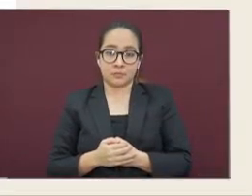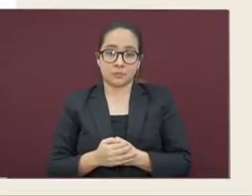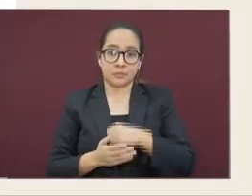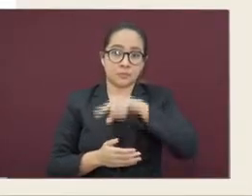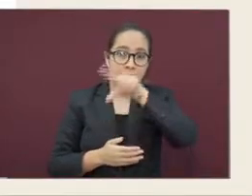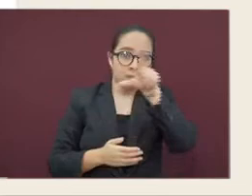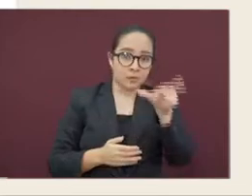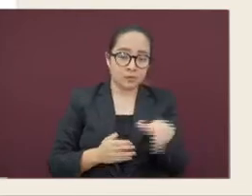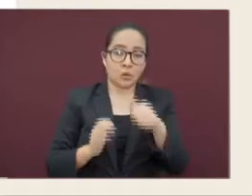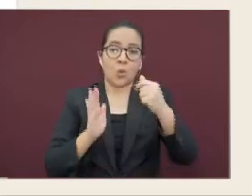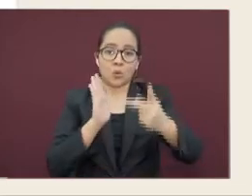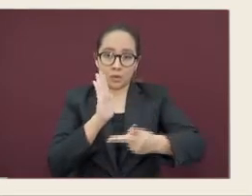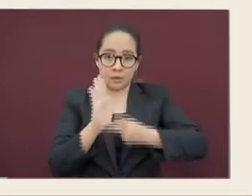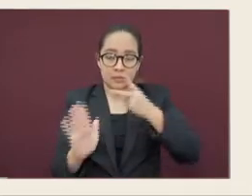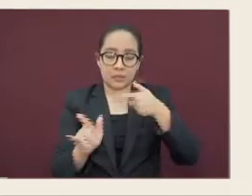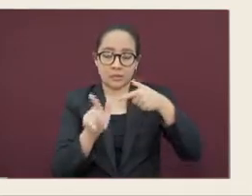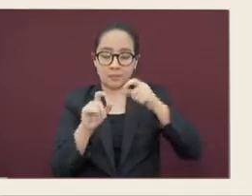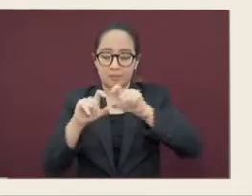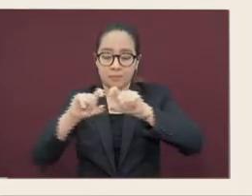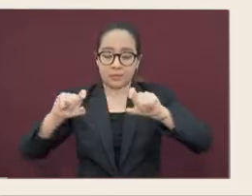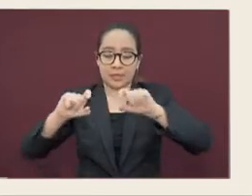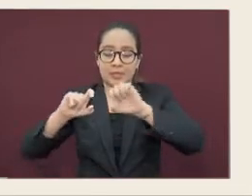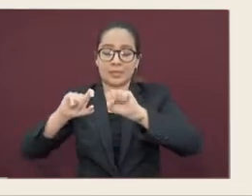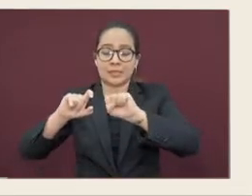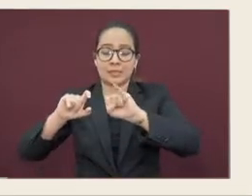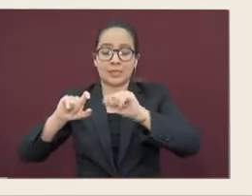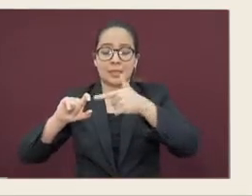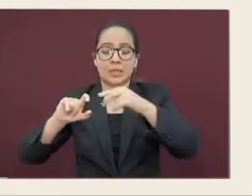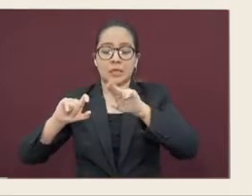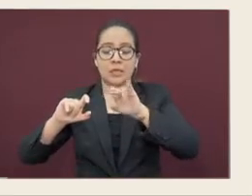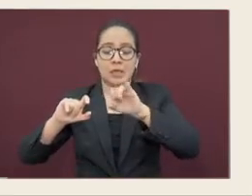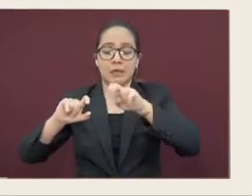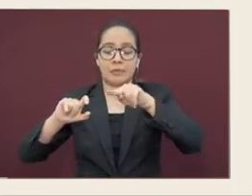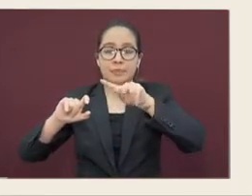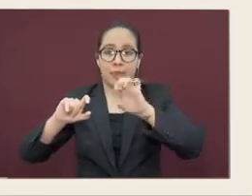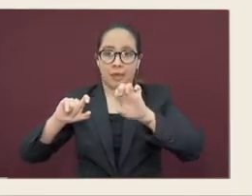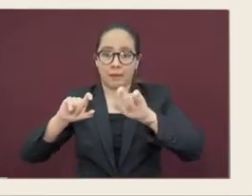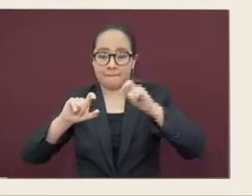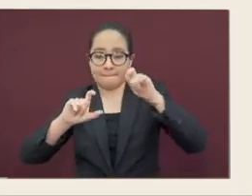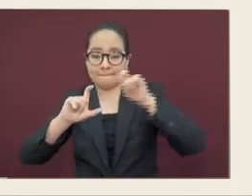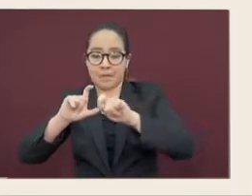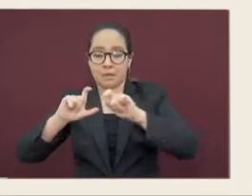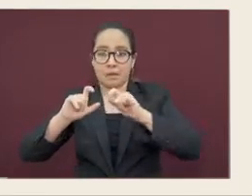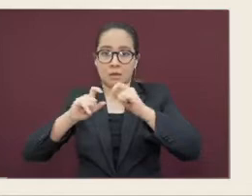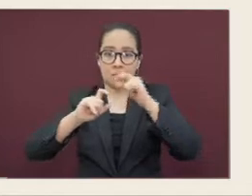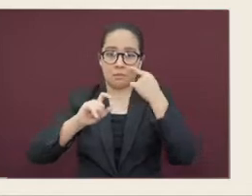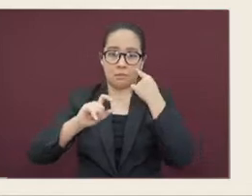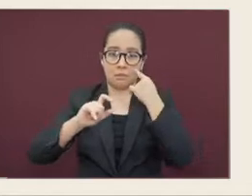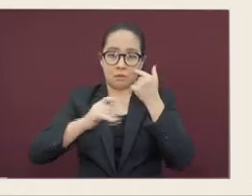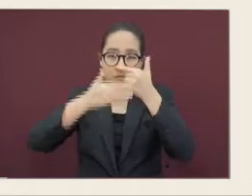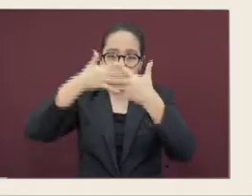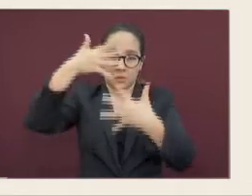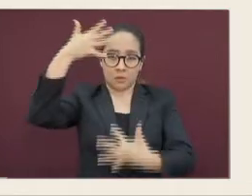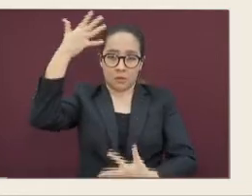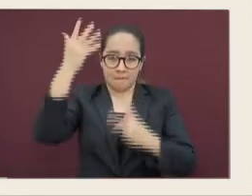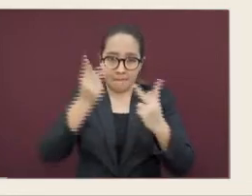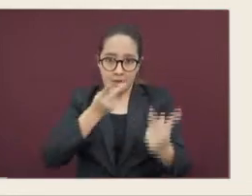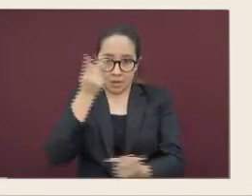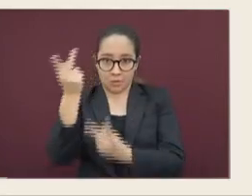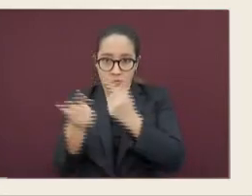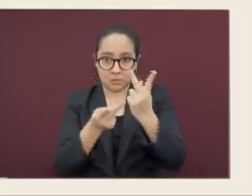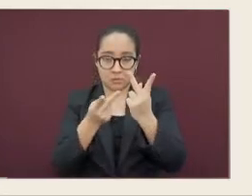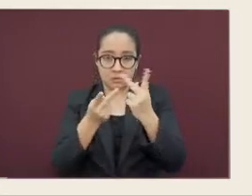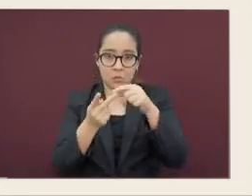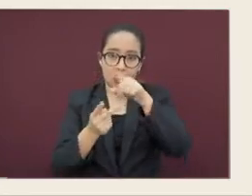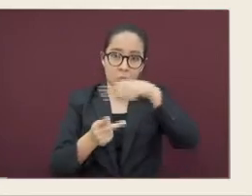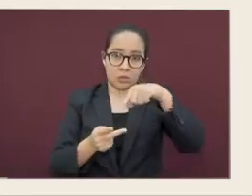en siguiente. Miren las preguntas que siguen apareciendo. Den clic en la